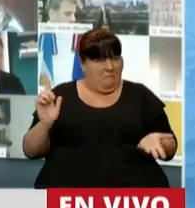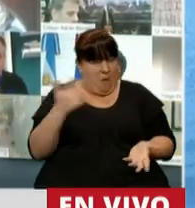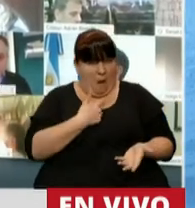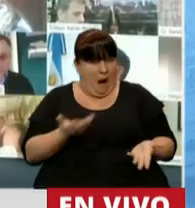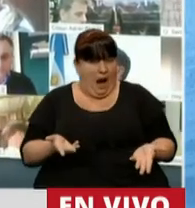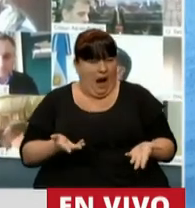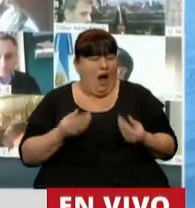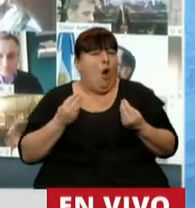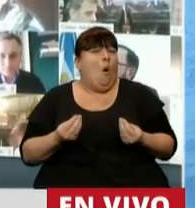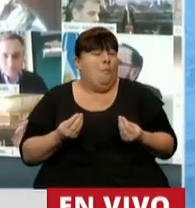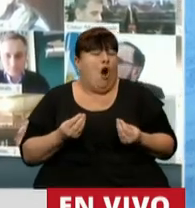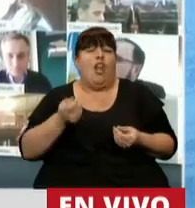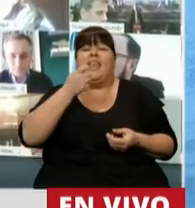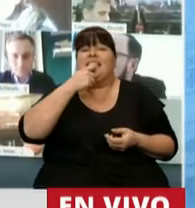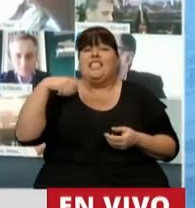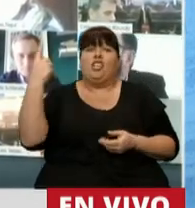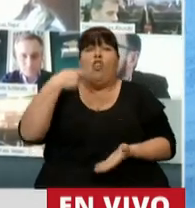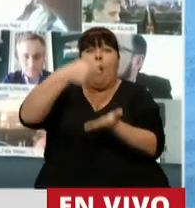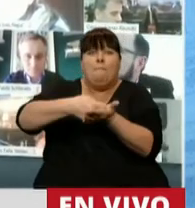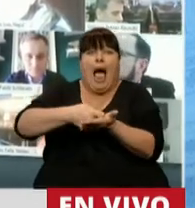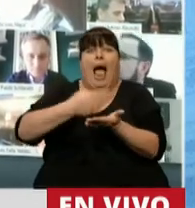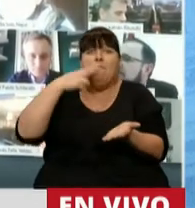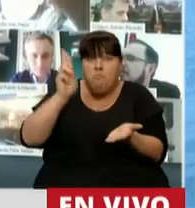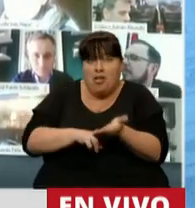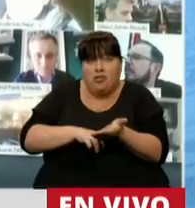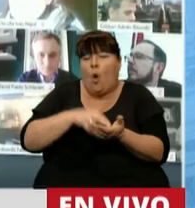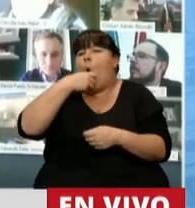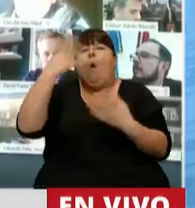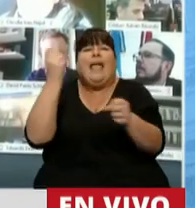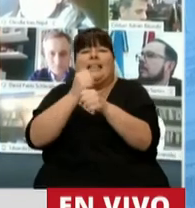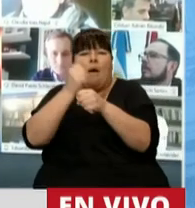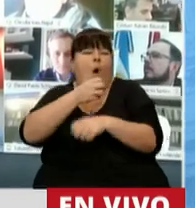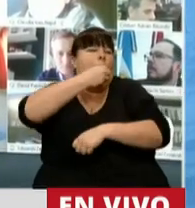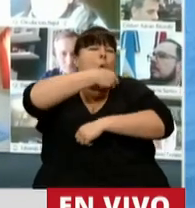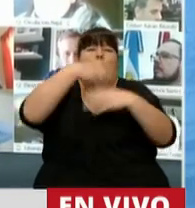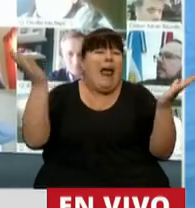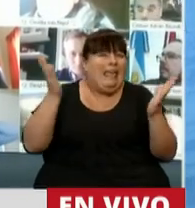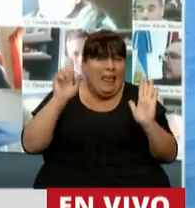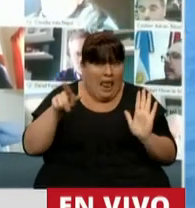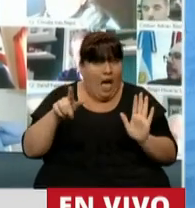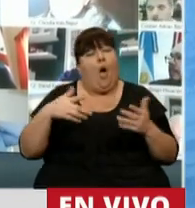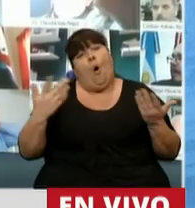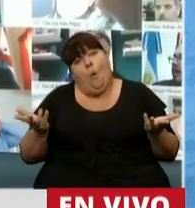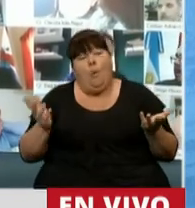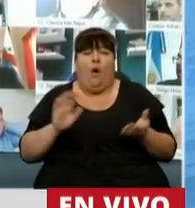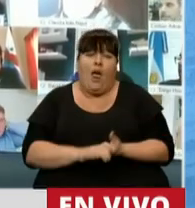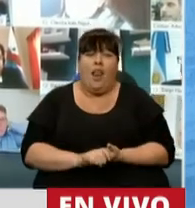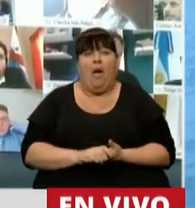tanto pobre porque entonces en la medida que paguen impuestos cualquiera sea la actividad, cualquiera sea lo que hagan, bueno,